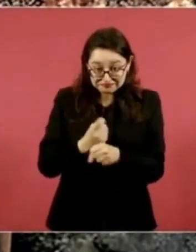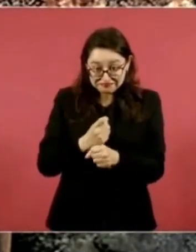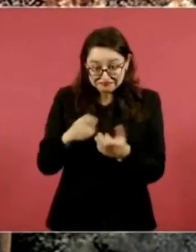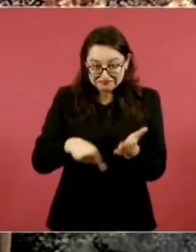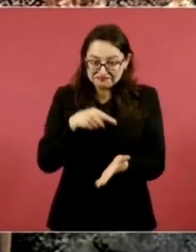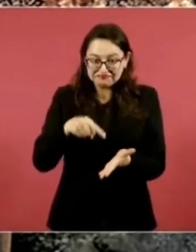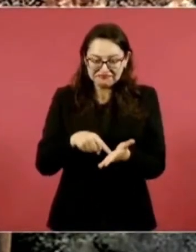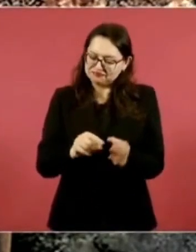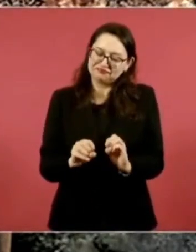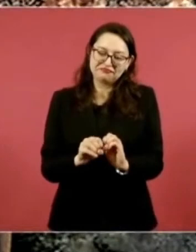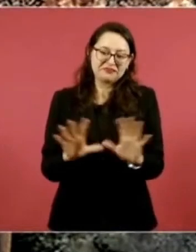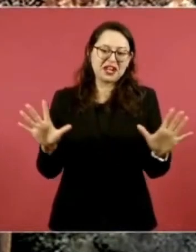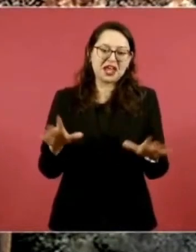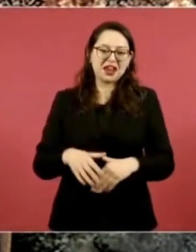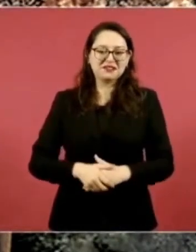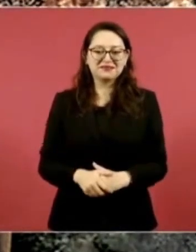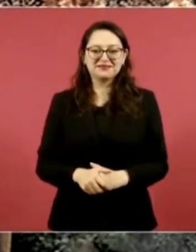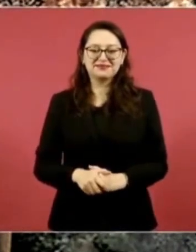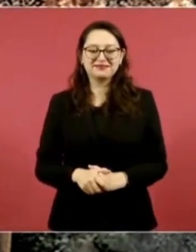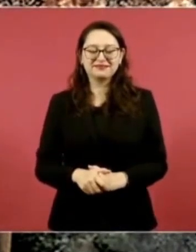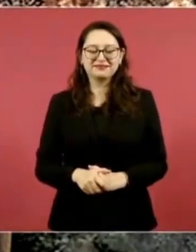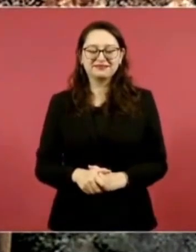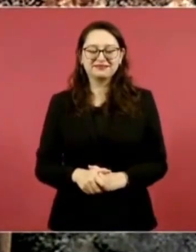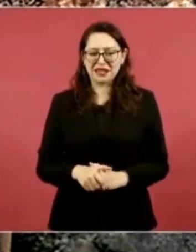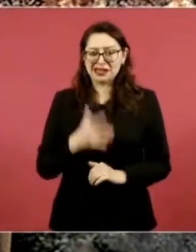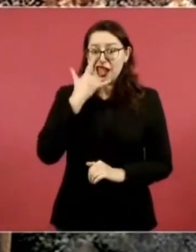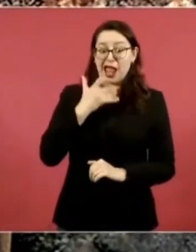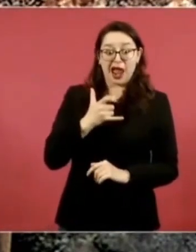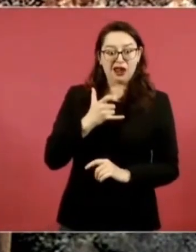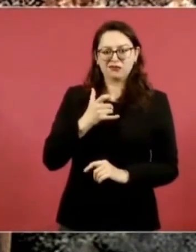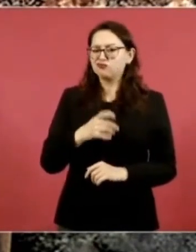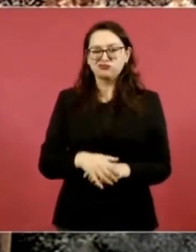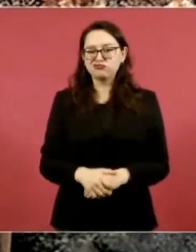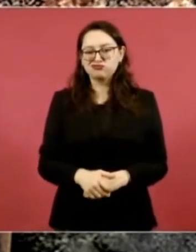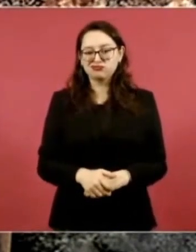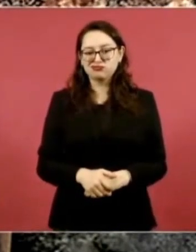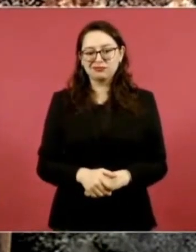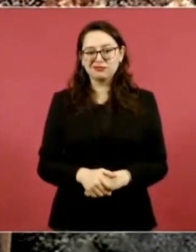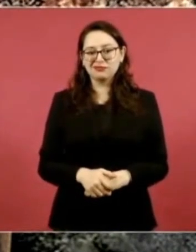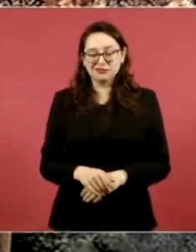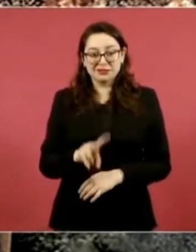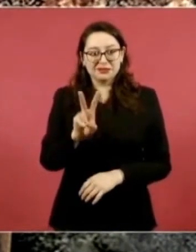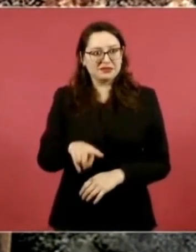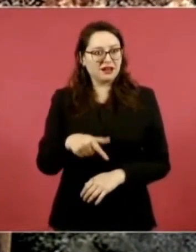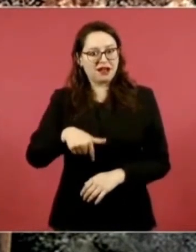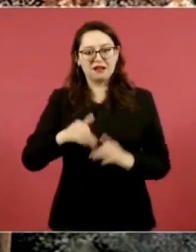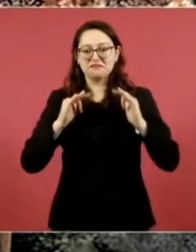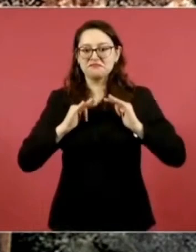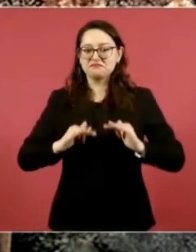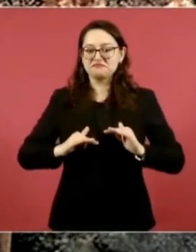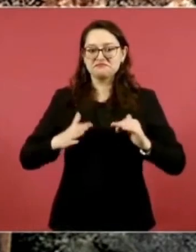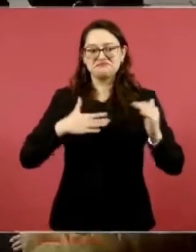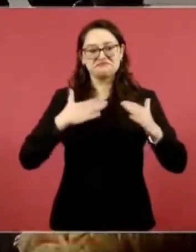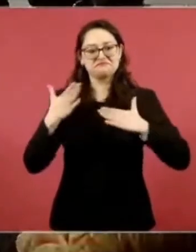Y sí es para disfrute. Hay guías